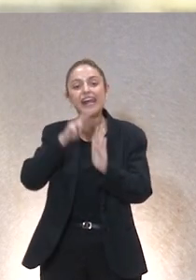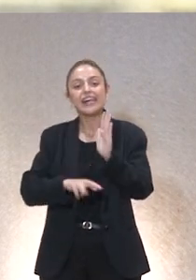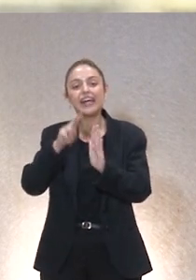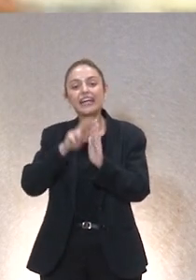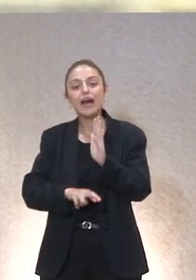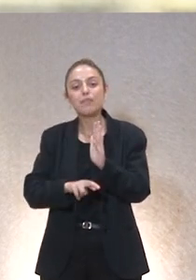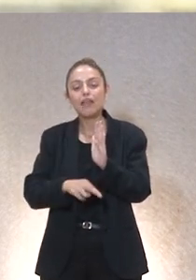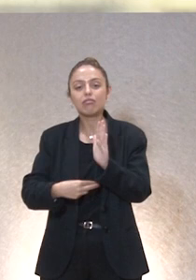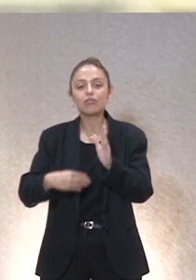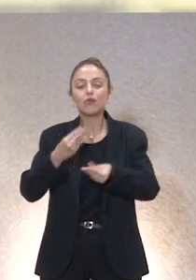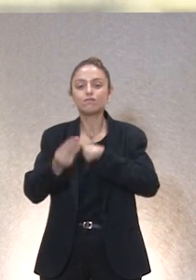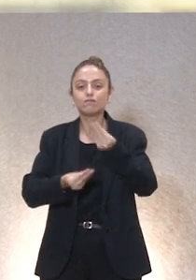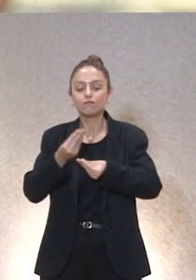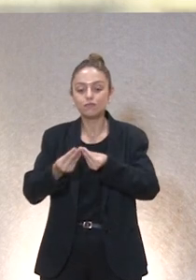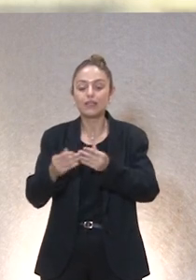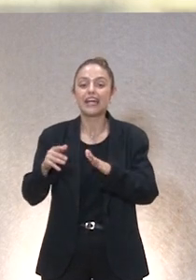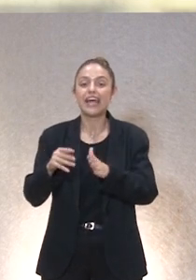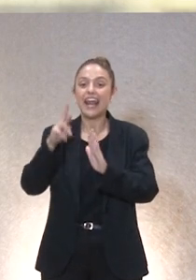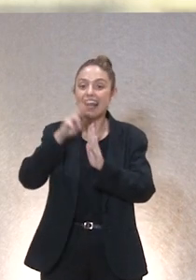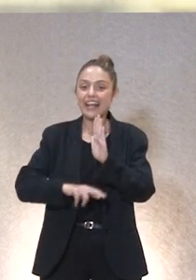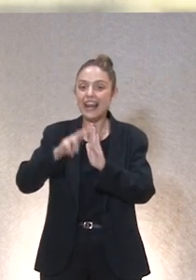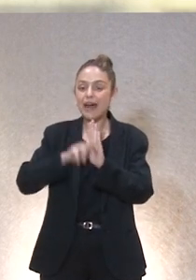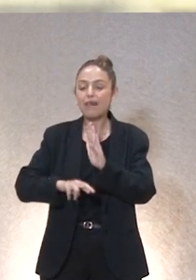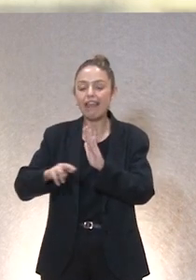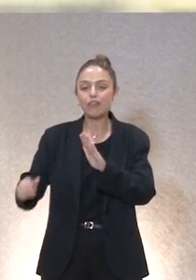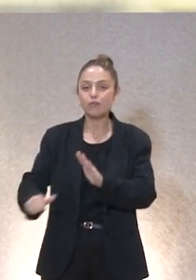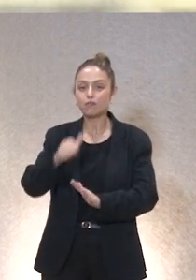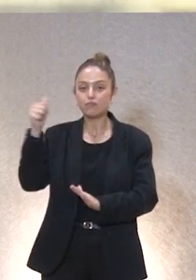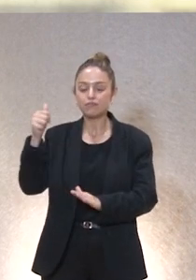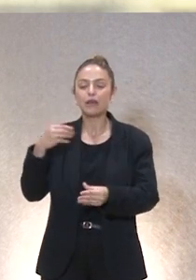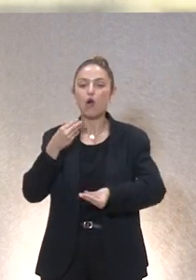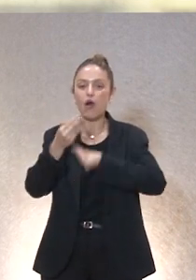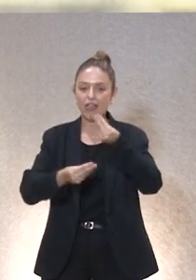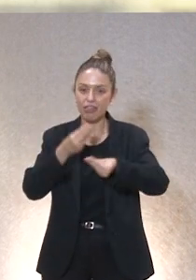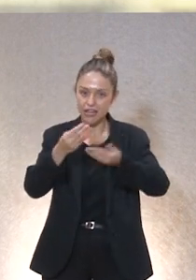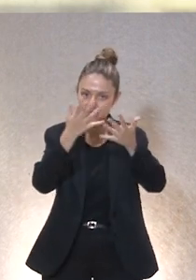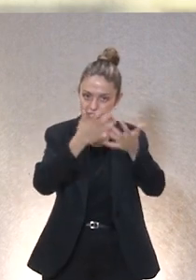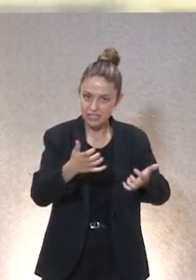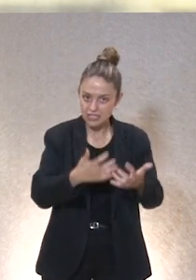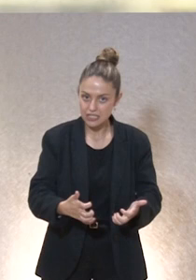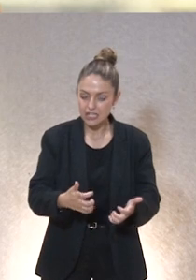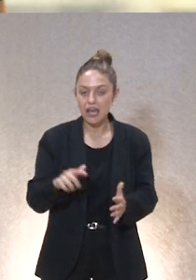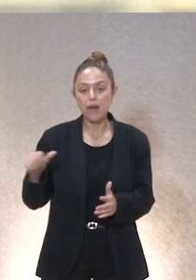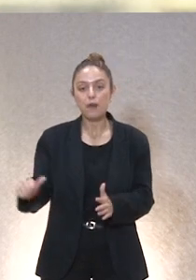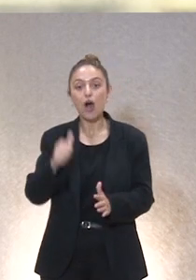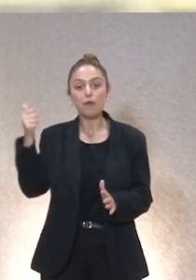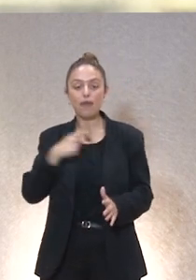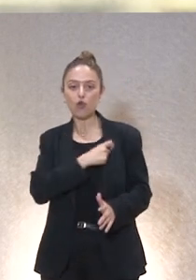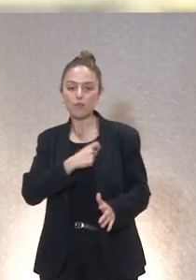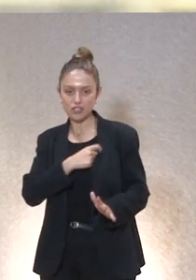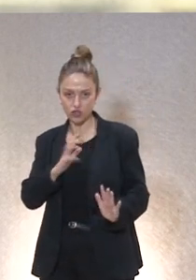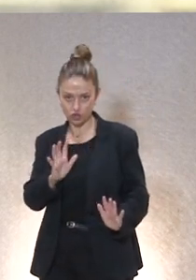se ha aprobado el reglamento tiene que desarrollarse el reglamento y se ha aprobado el reglamento pero por la comisión